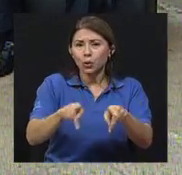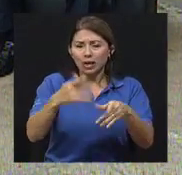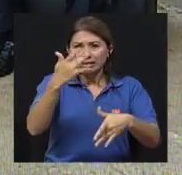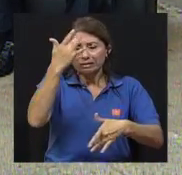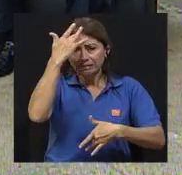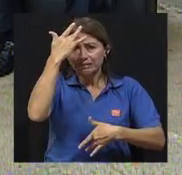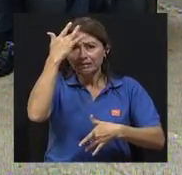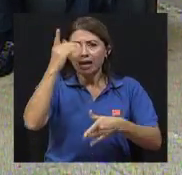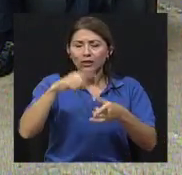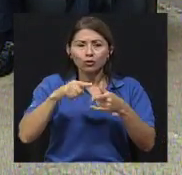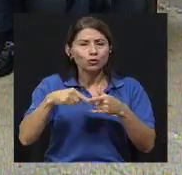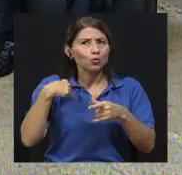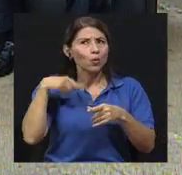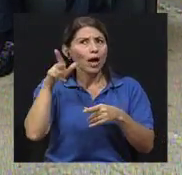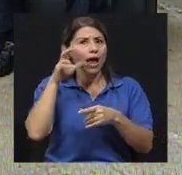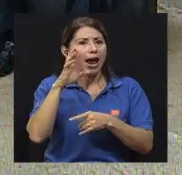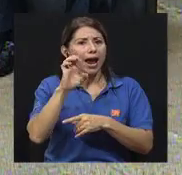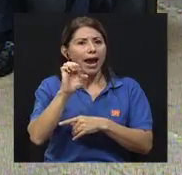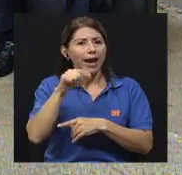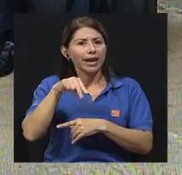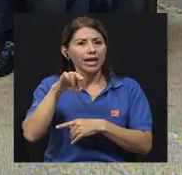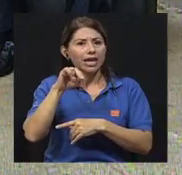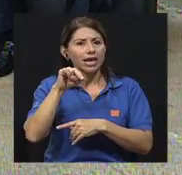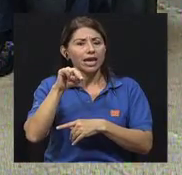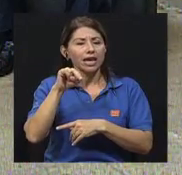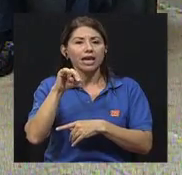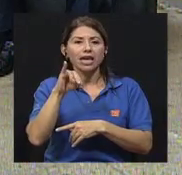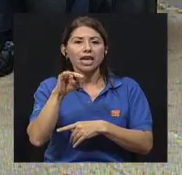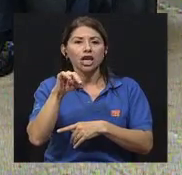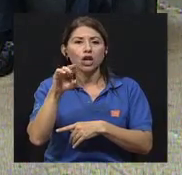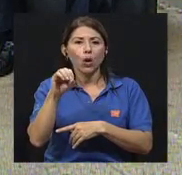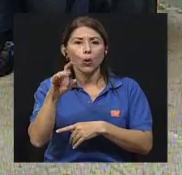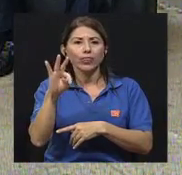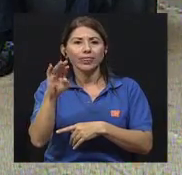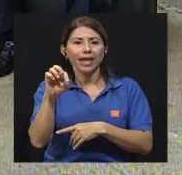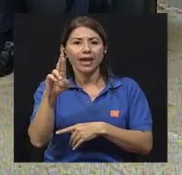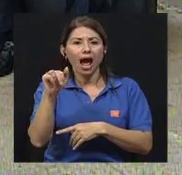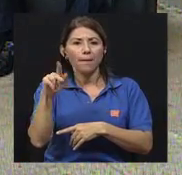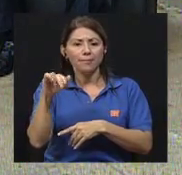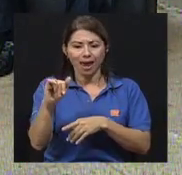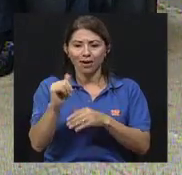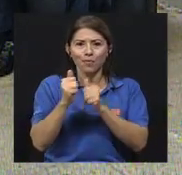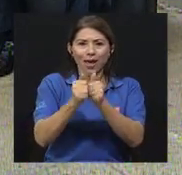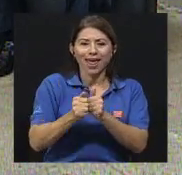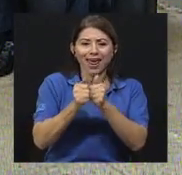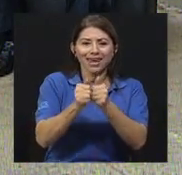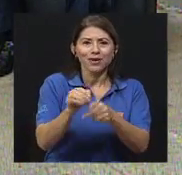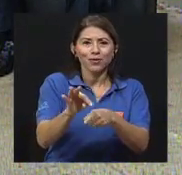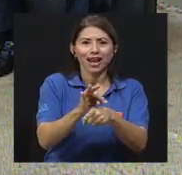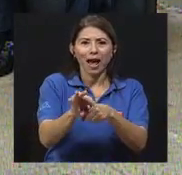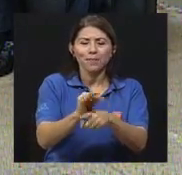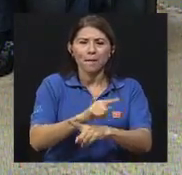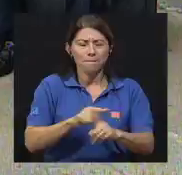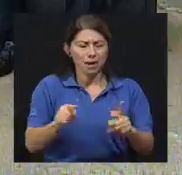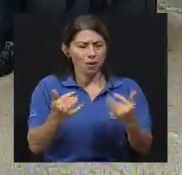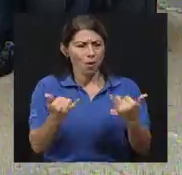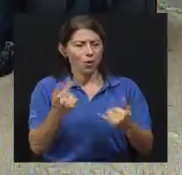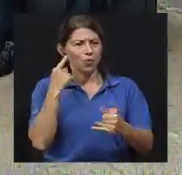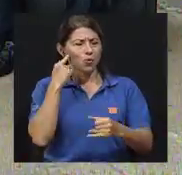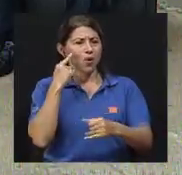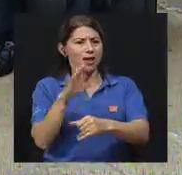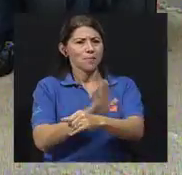específicas, ¿verdad? Resulta ser sumamente beneficiosa. pero, pero musicoterapia a uno todavía le queda como, como muy